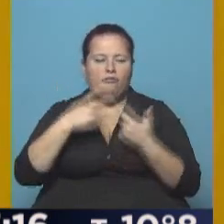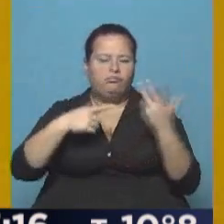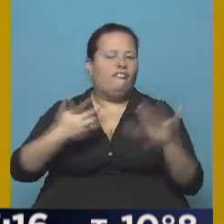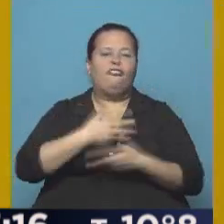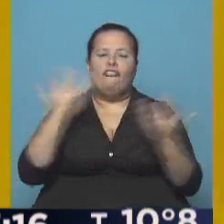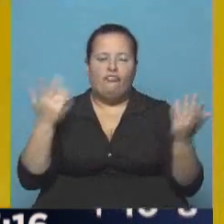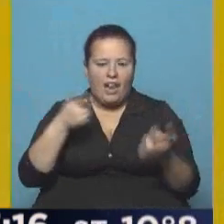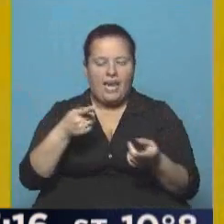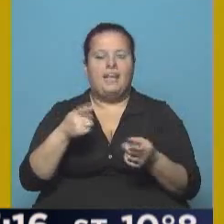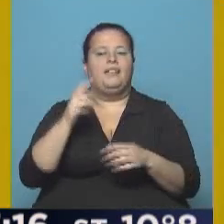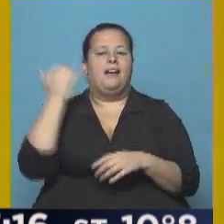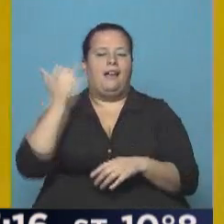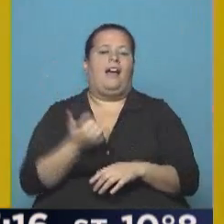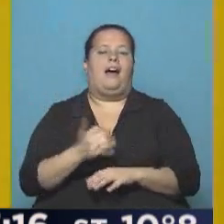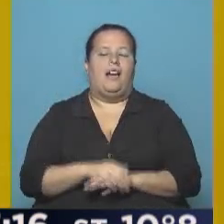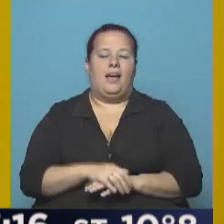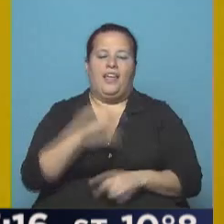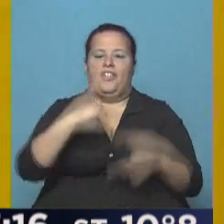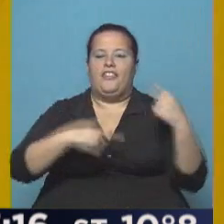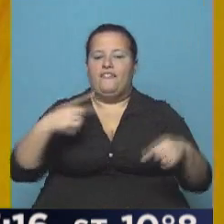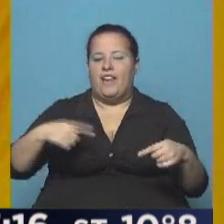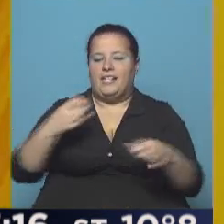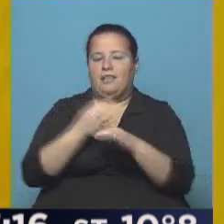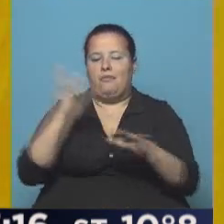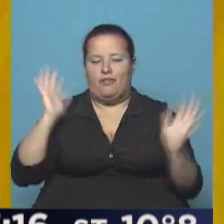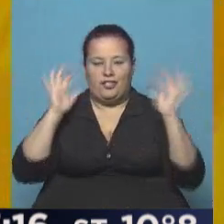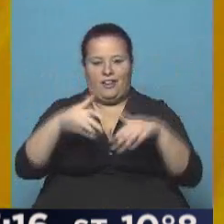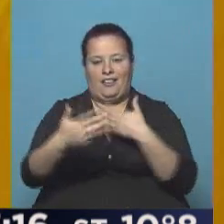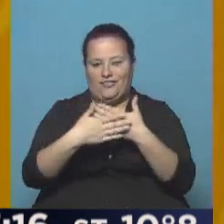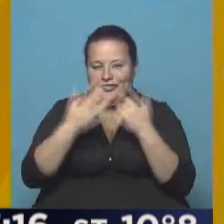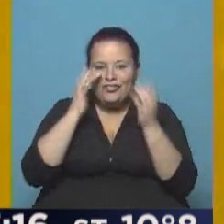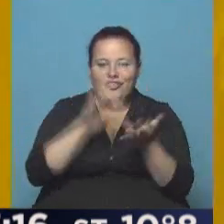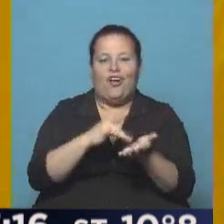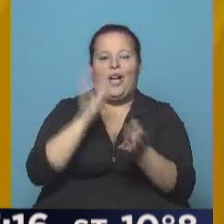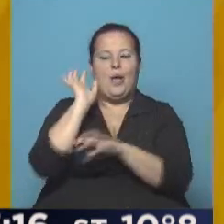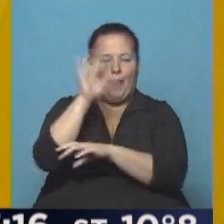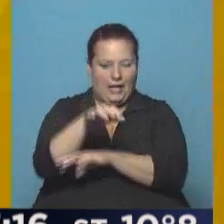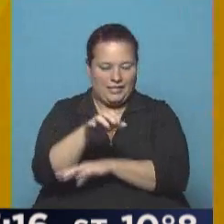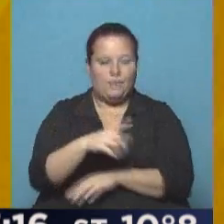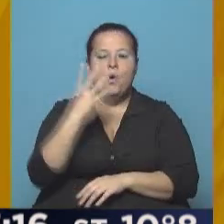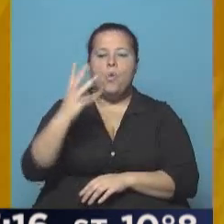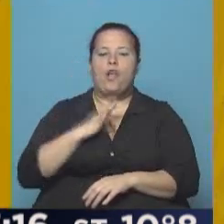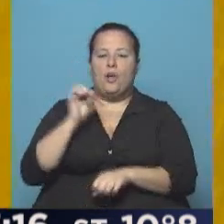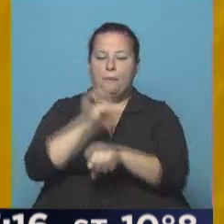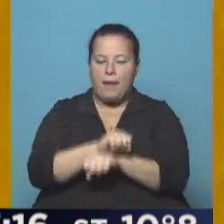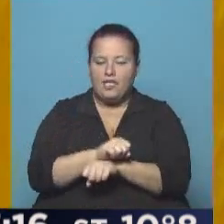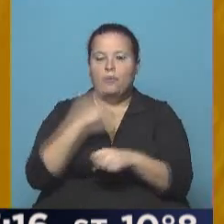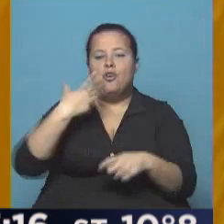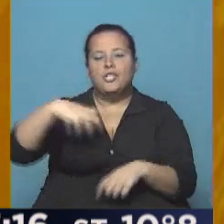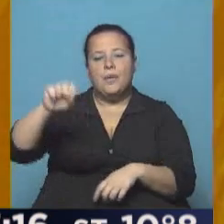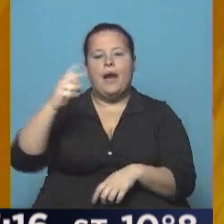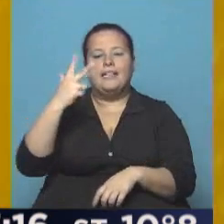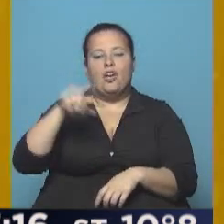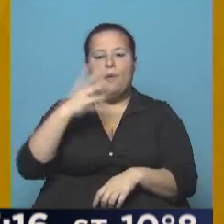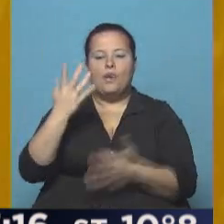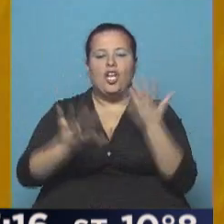felices por tener a distintos profesionales cerquita, los chicos del básquet. Cuatro años de prisión por transportar 3